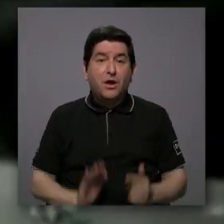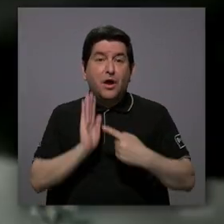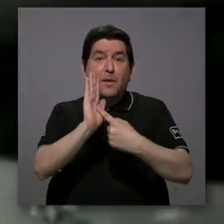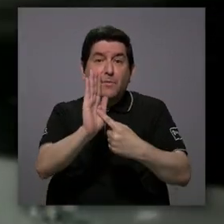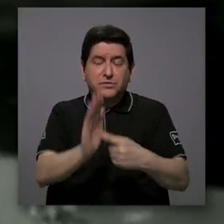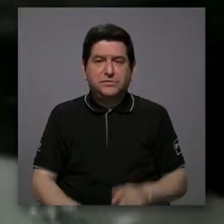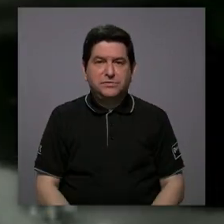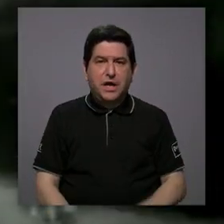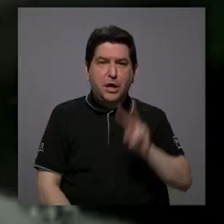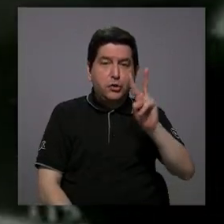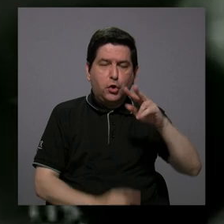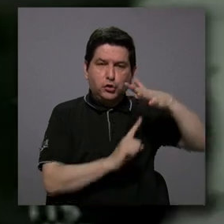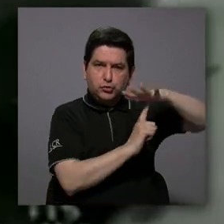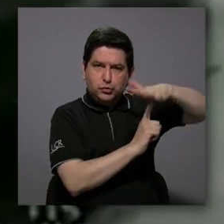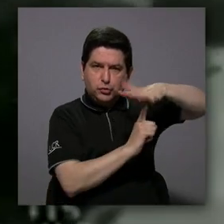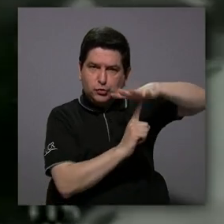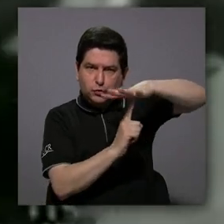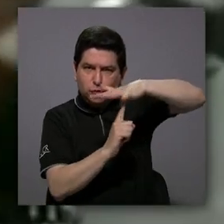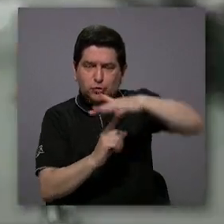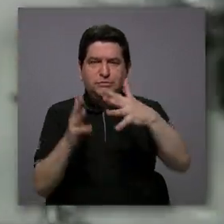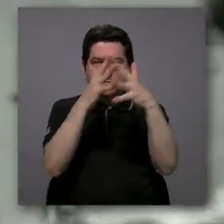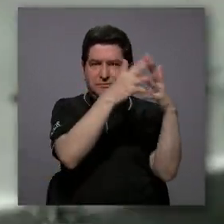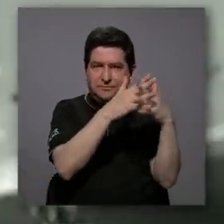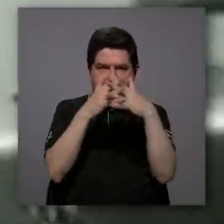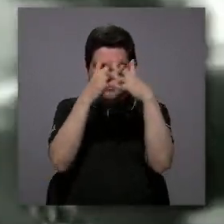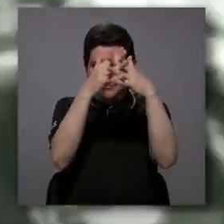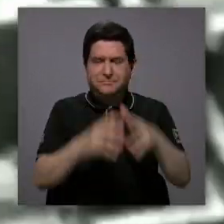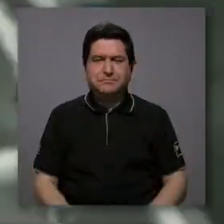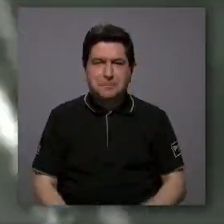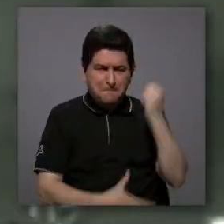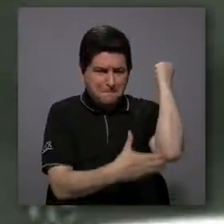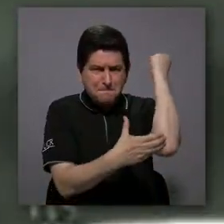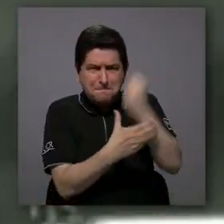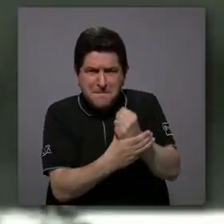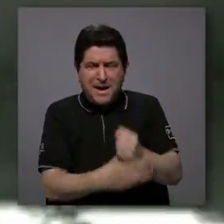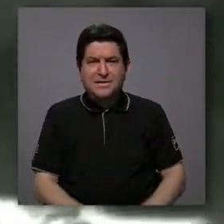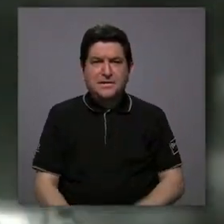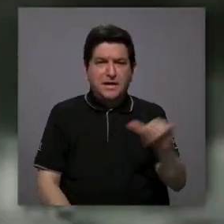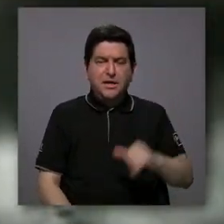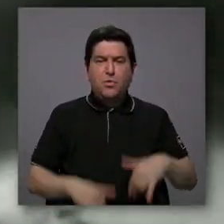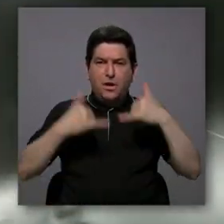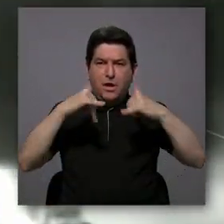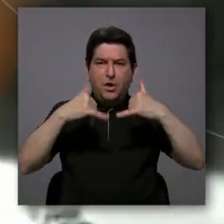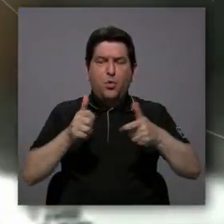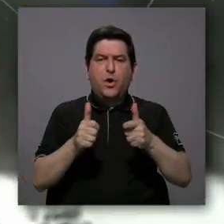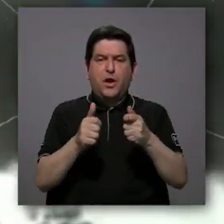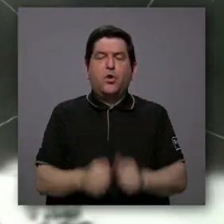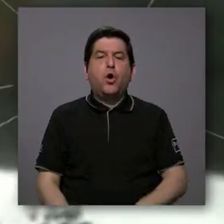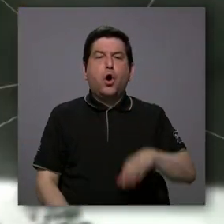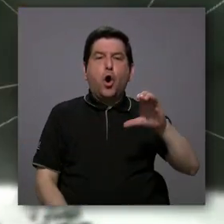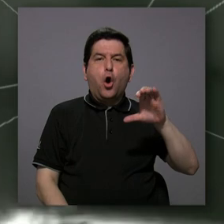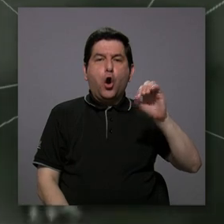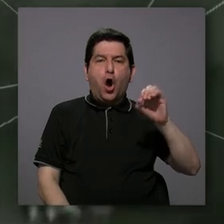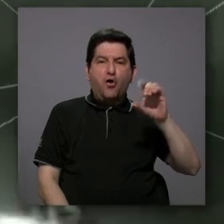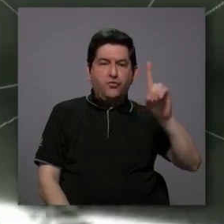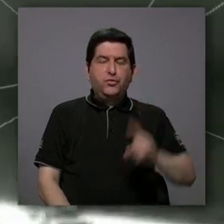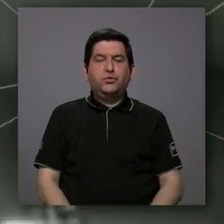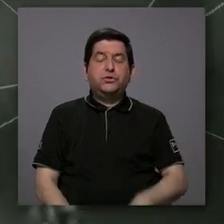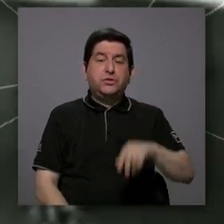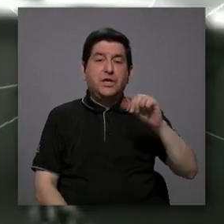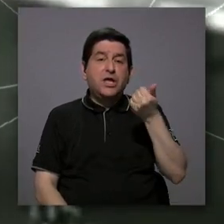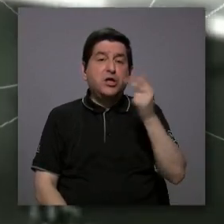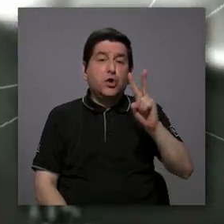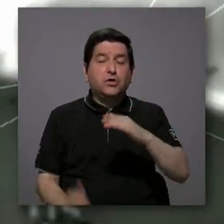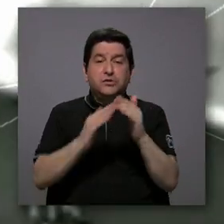mostraba cómo dos helicópteros estadounidenses mataban como en el juego de Call of Duty a